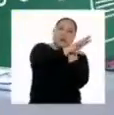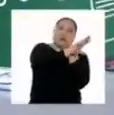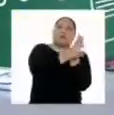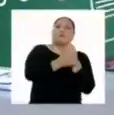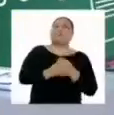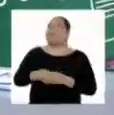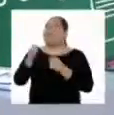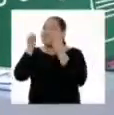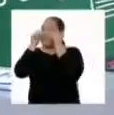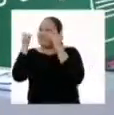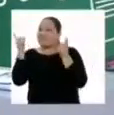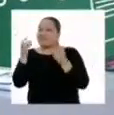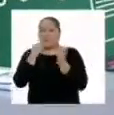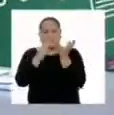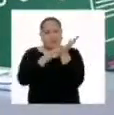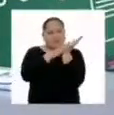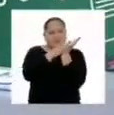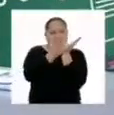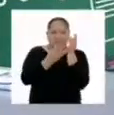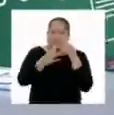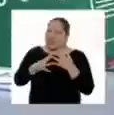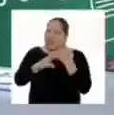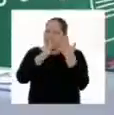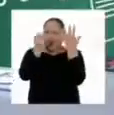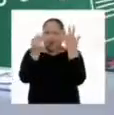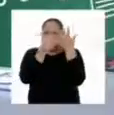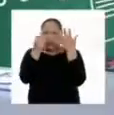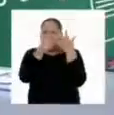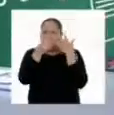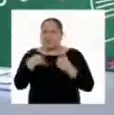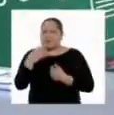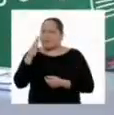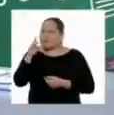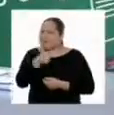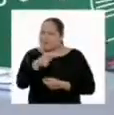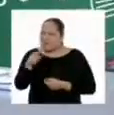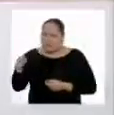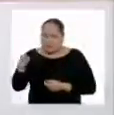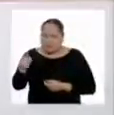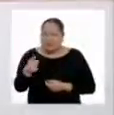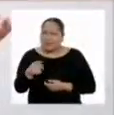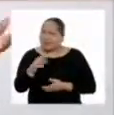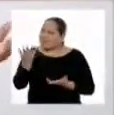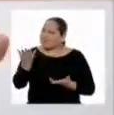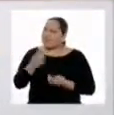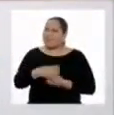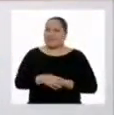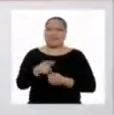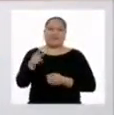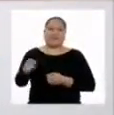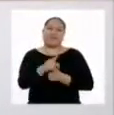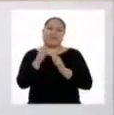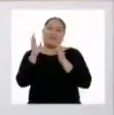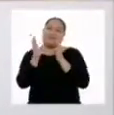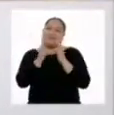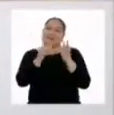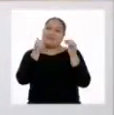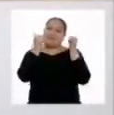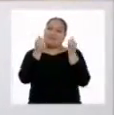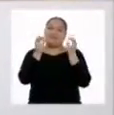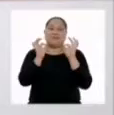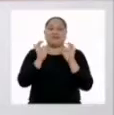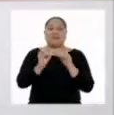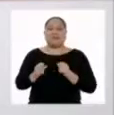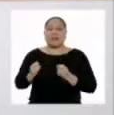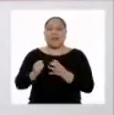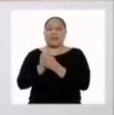¡Estoy sorprendida! ¿Cómo hojitas como las que tengo en mi biobuerto pueden hacer todo eso? Es que están muy bien organizadas. Las